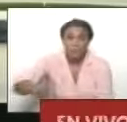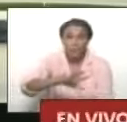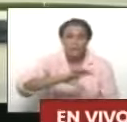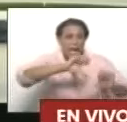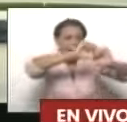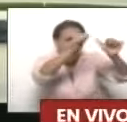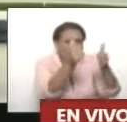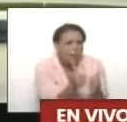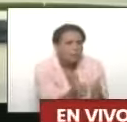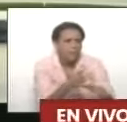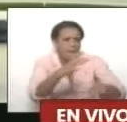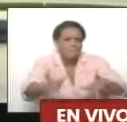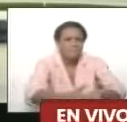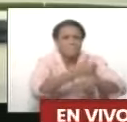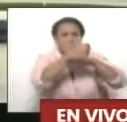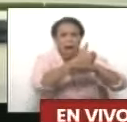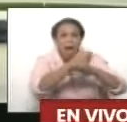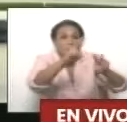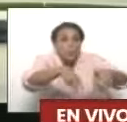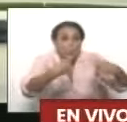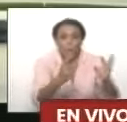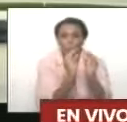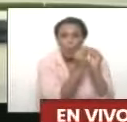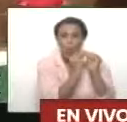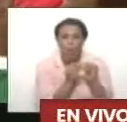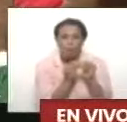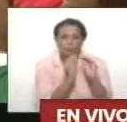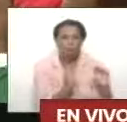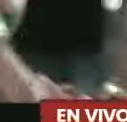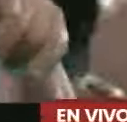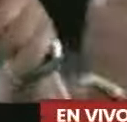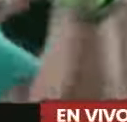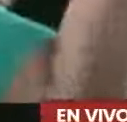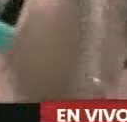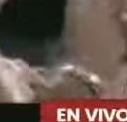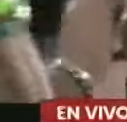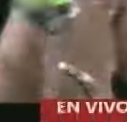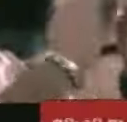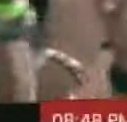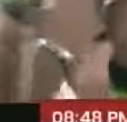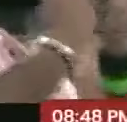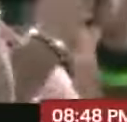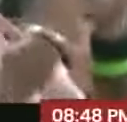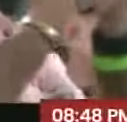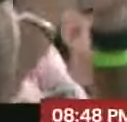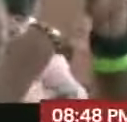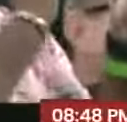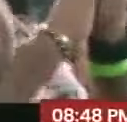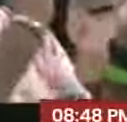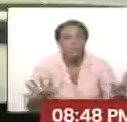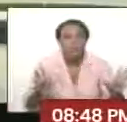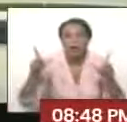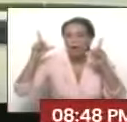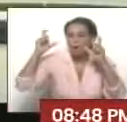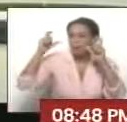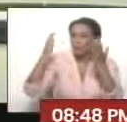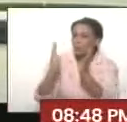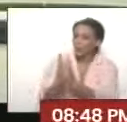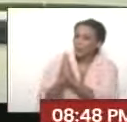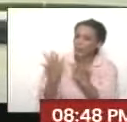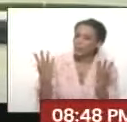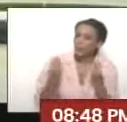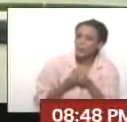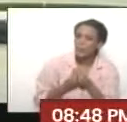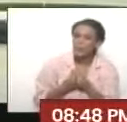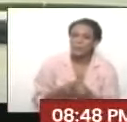Galería de Arte Nacional nueva, al nivel mundial. Gracias. Gracias. Y yo me lo bendigo. Unos poquitos siempre por aquí. Ponte por